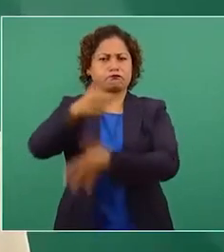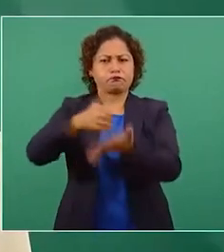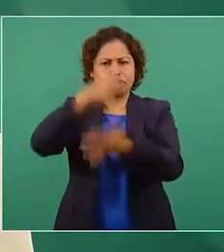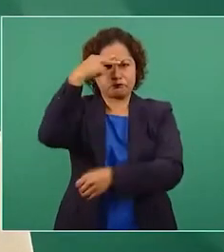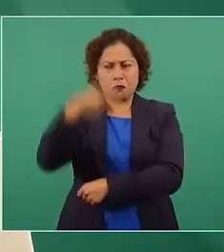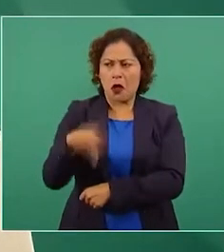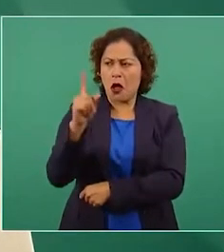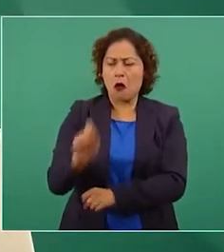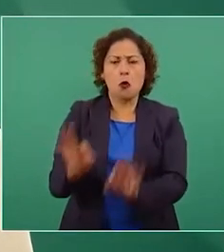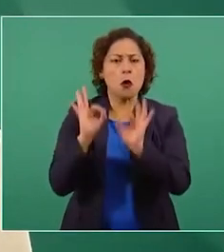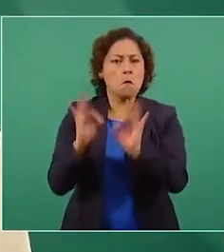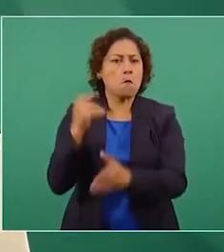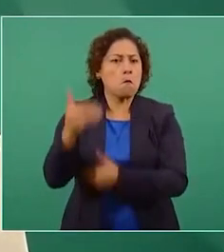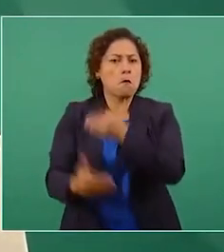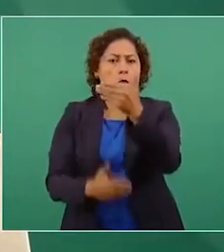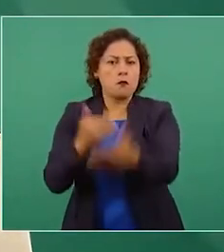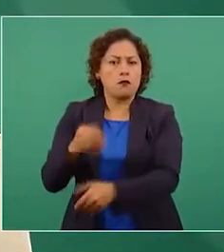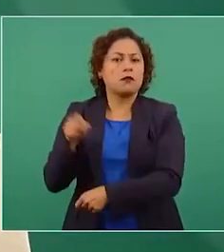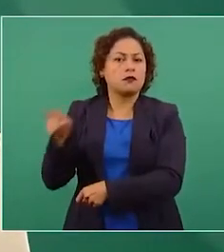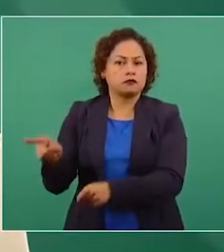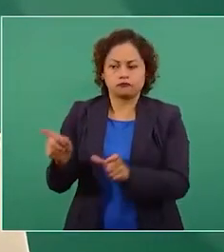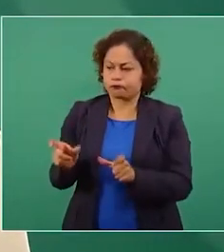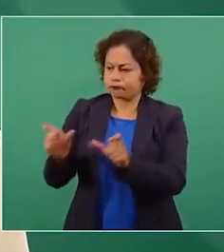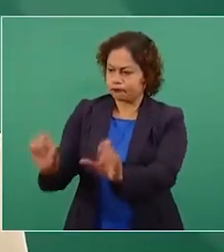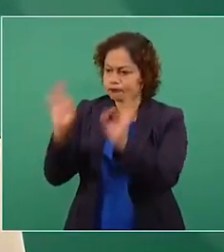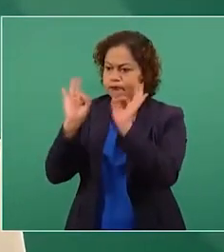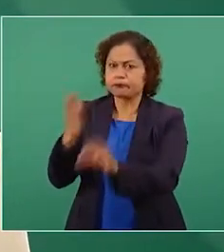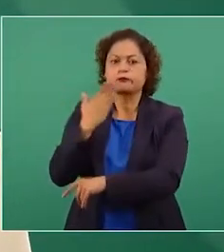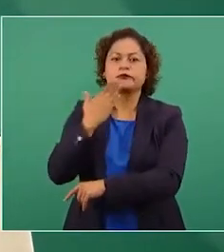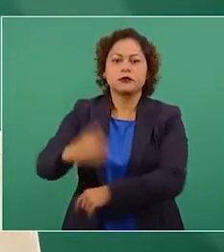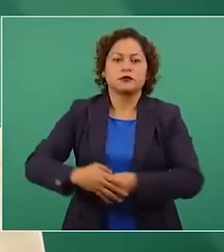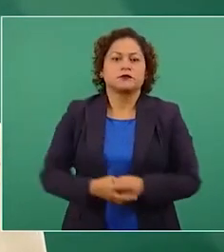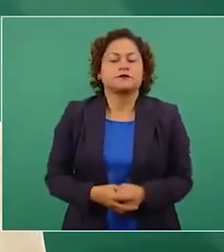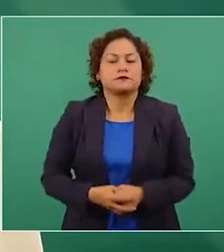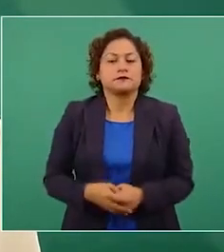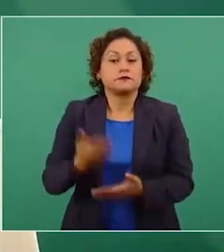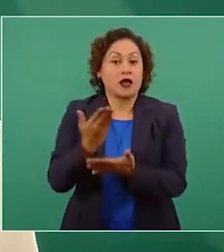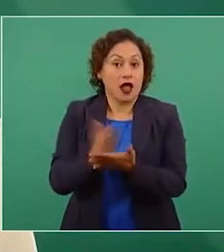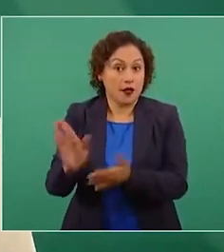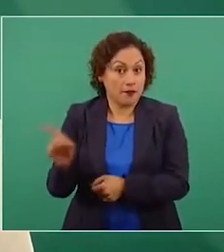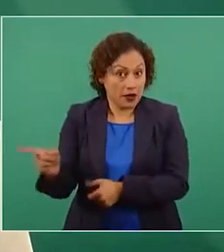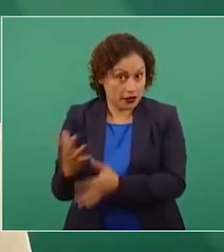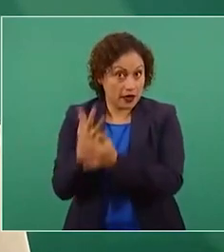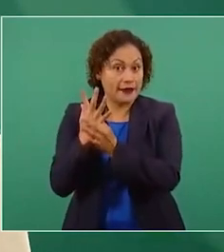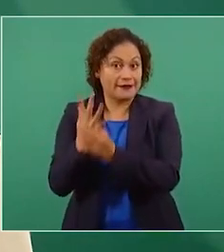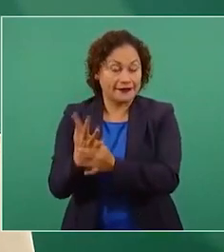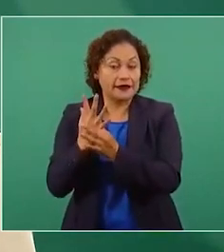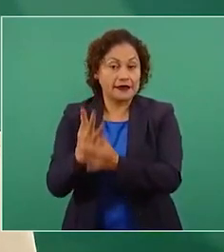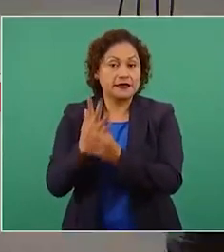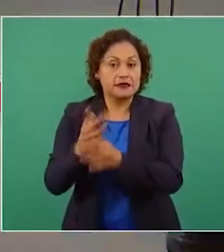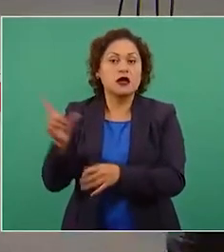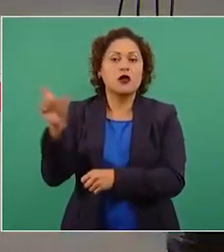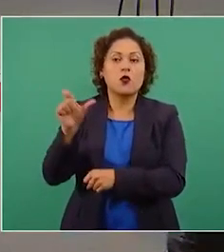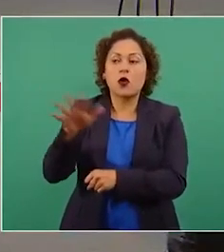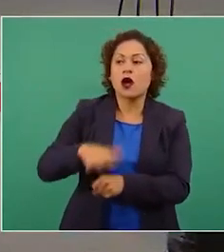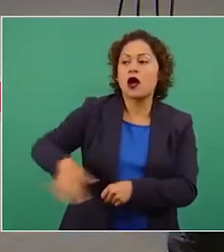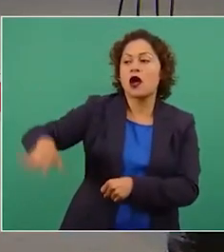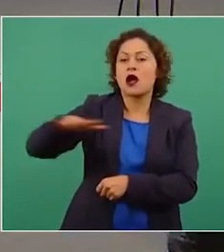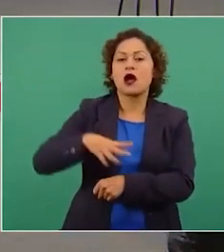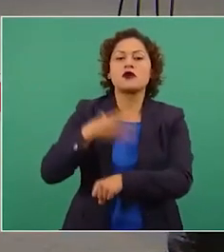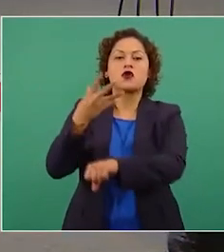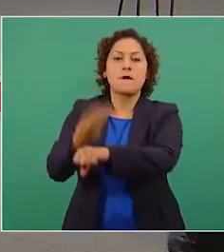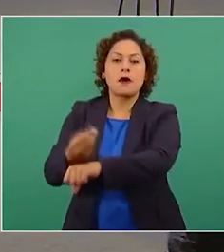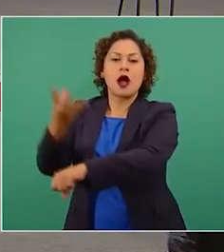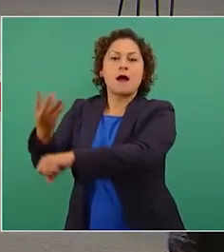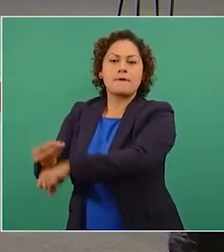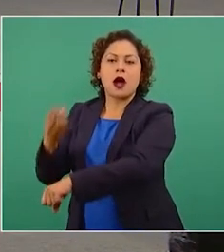la cual se encuentra asegurada. Además, cuando se realicen labores de mantenimiento ya no hay cortes